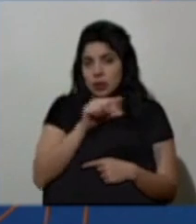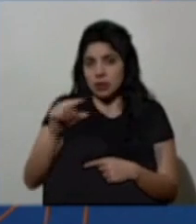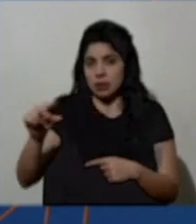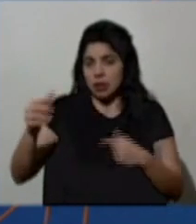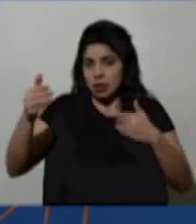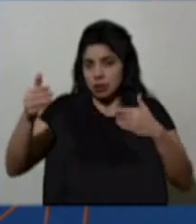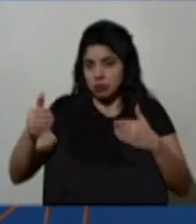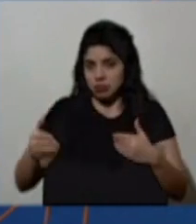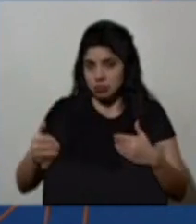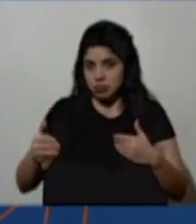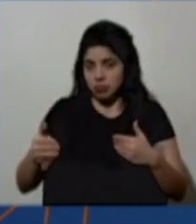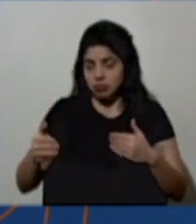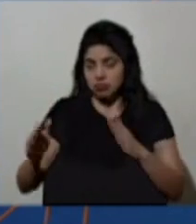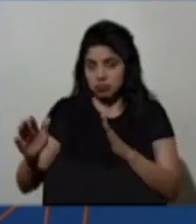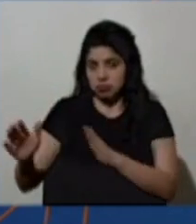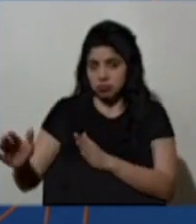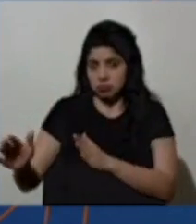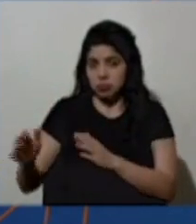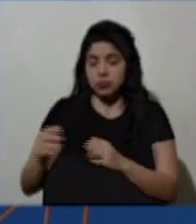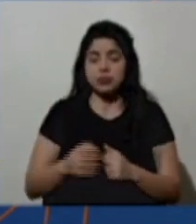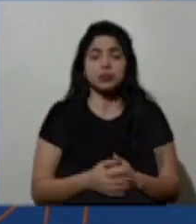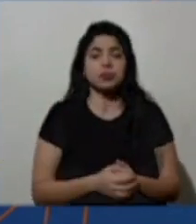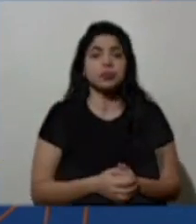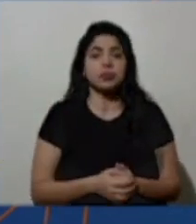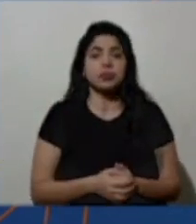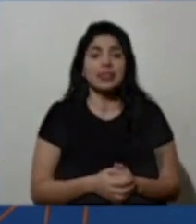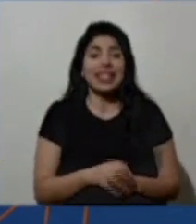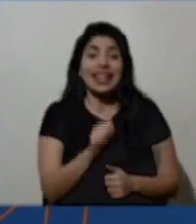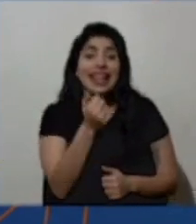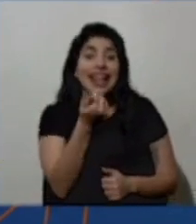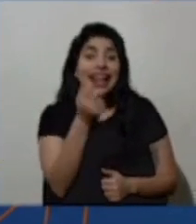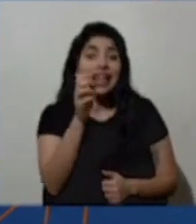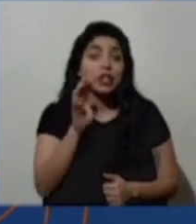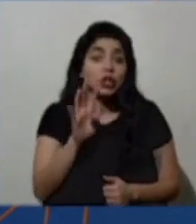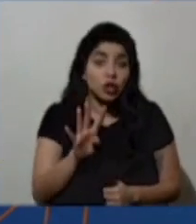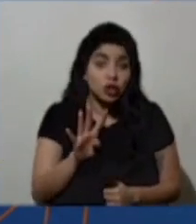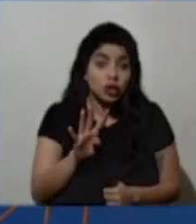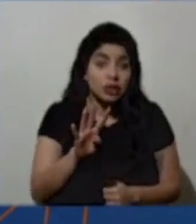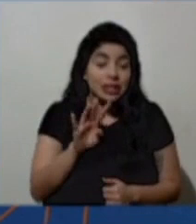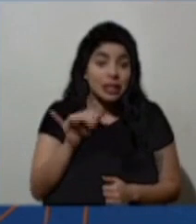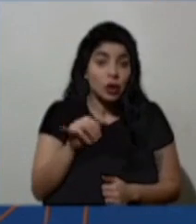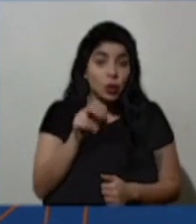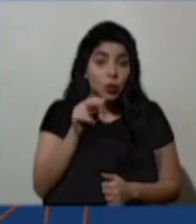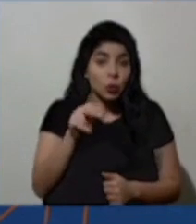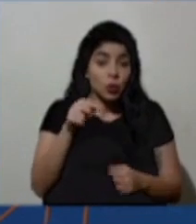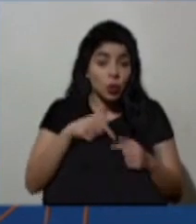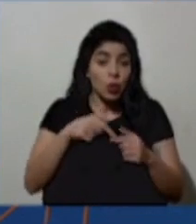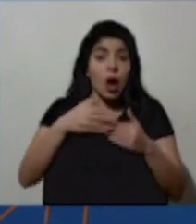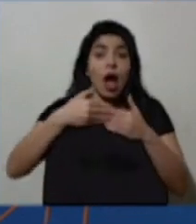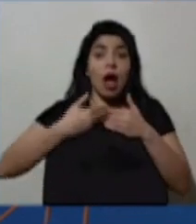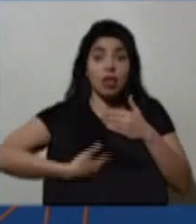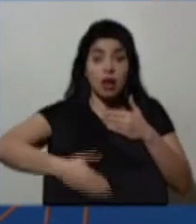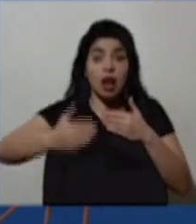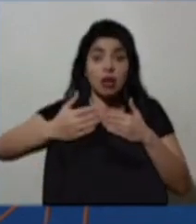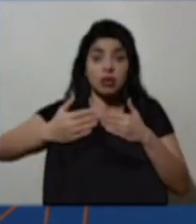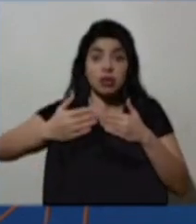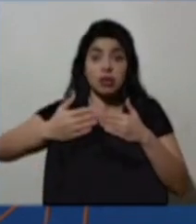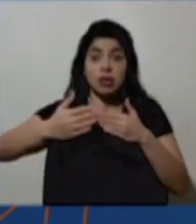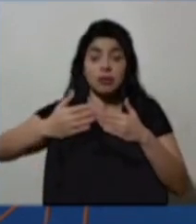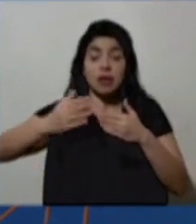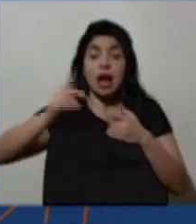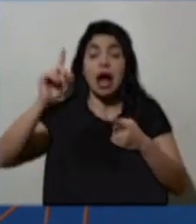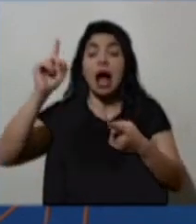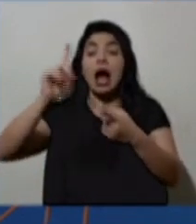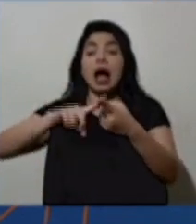A partir del 14 de junio y